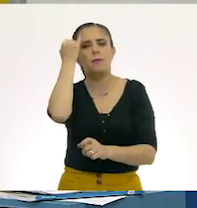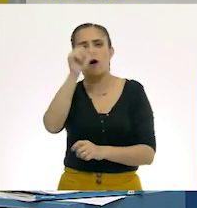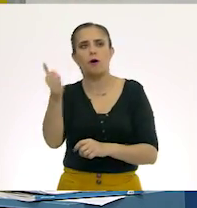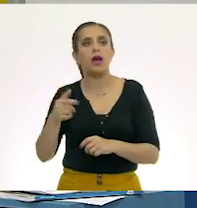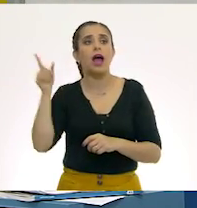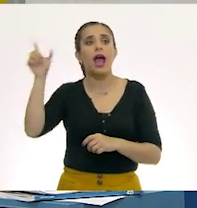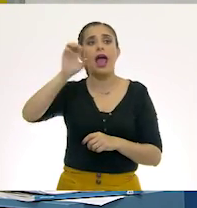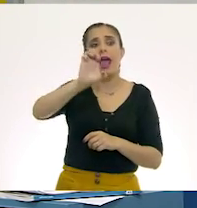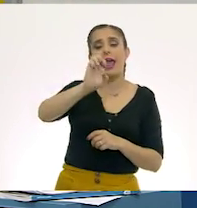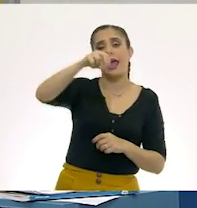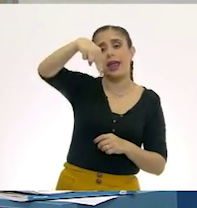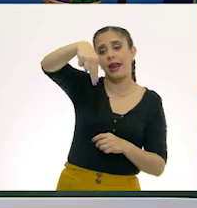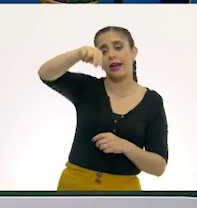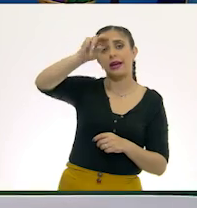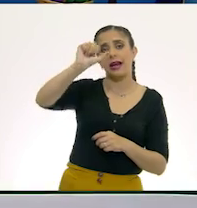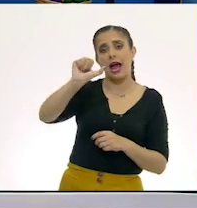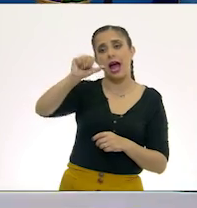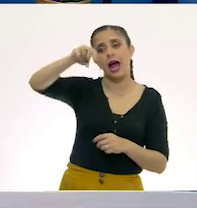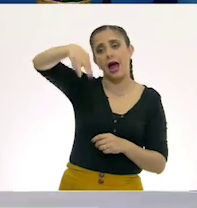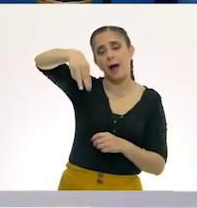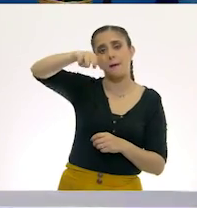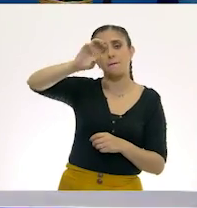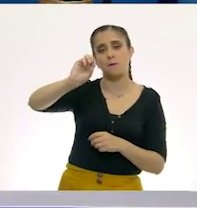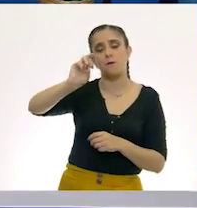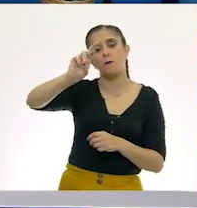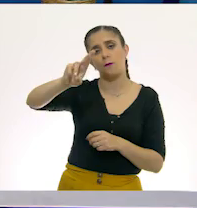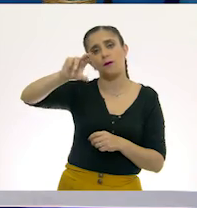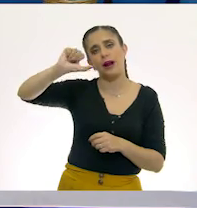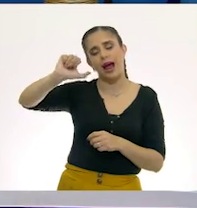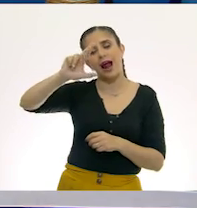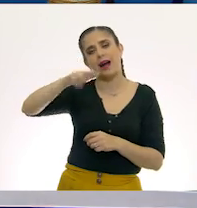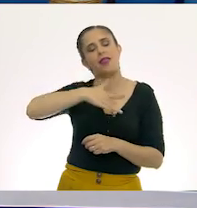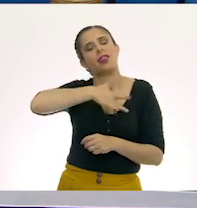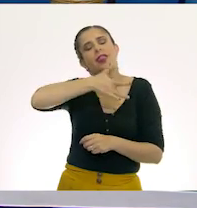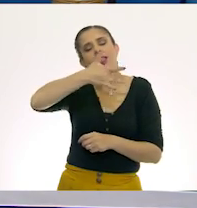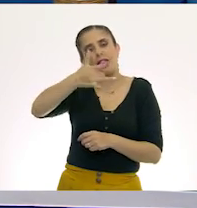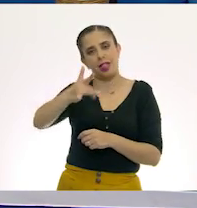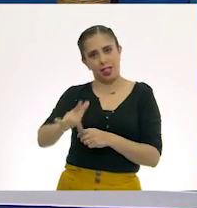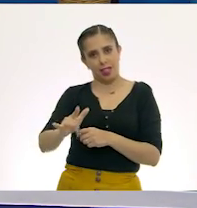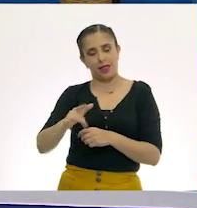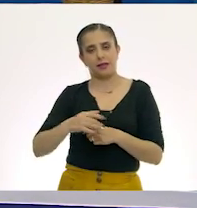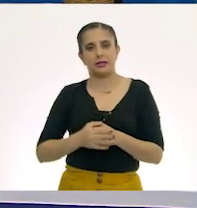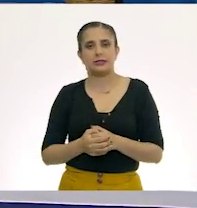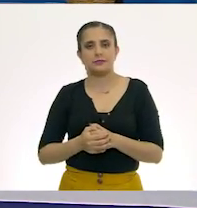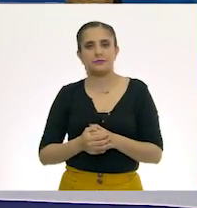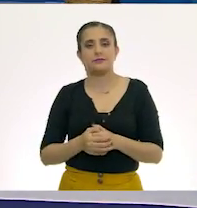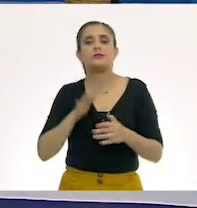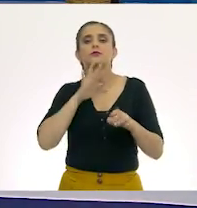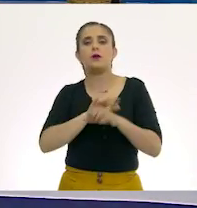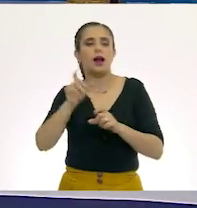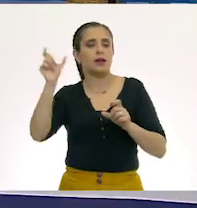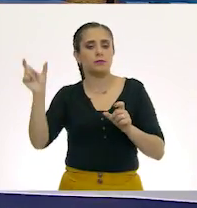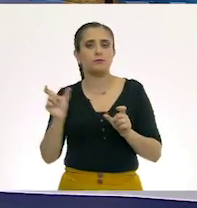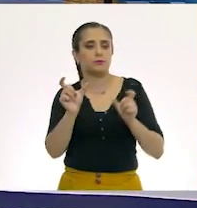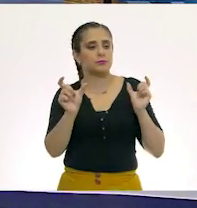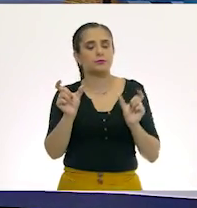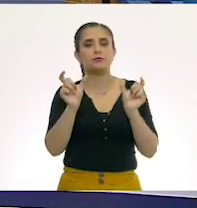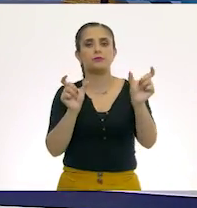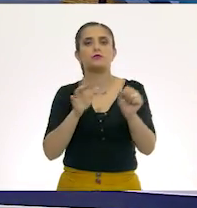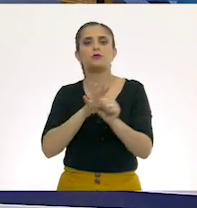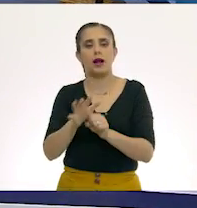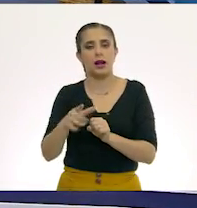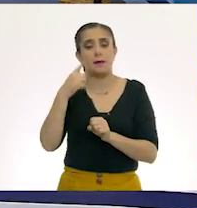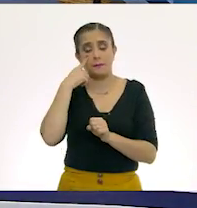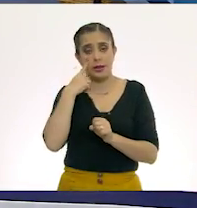Enamorar. Enamorar. Muy bien. ¿Cuál es un prefijo? Entonces, el prefijo